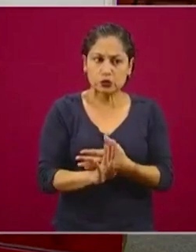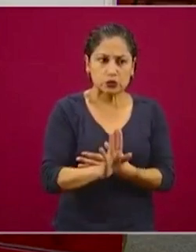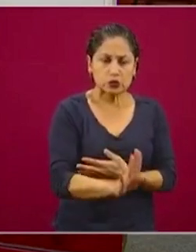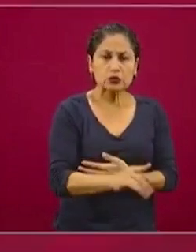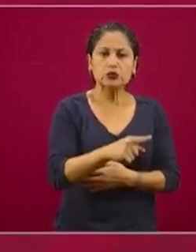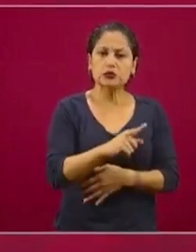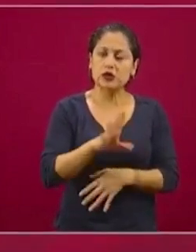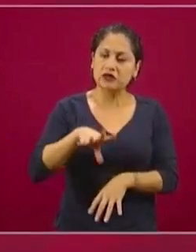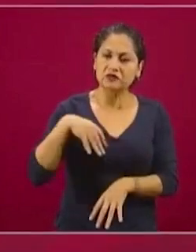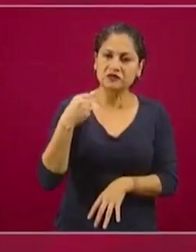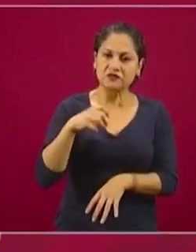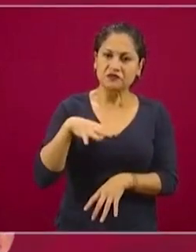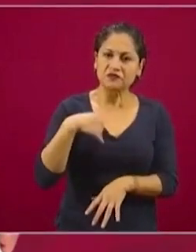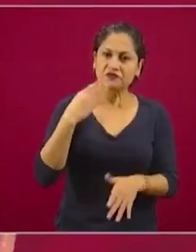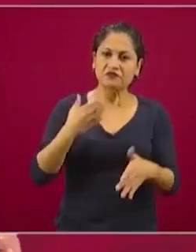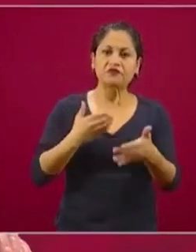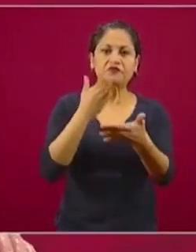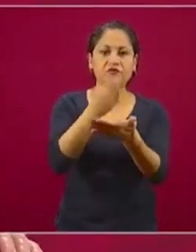lograr estudiar.